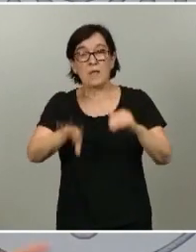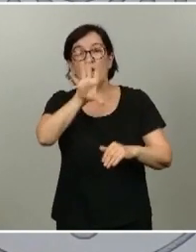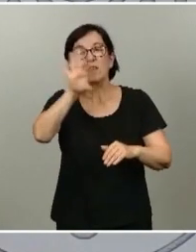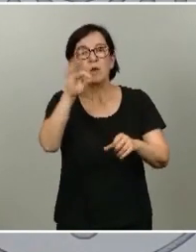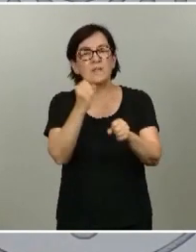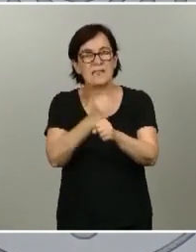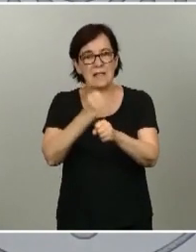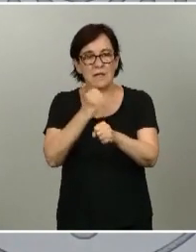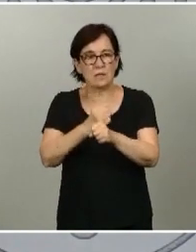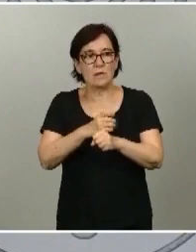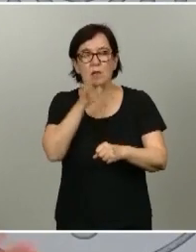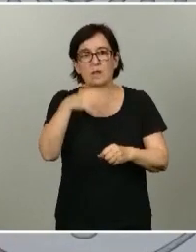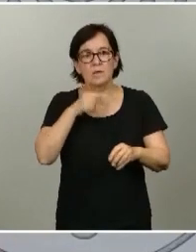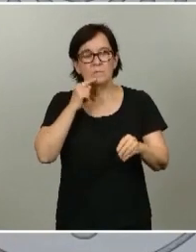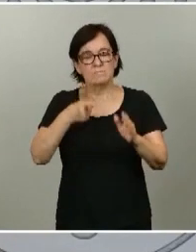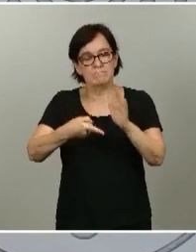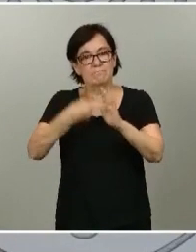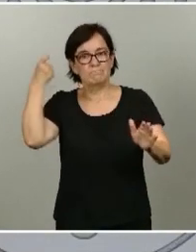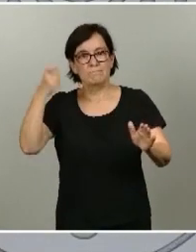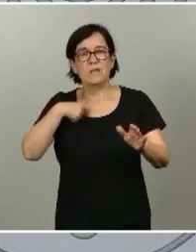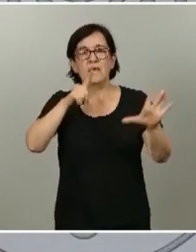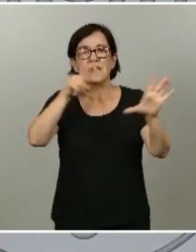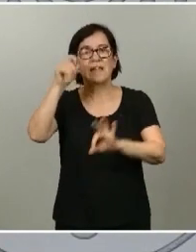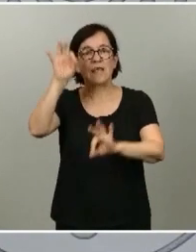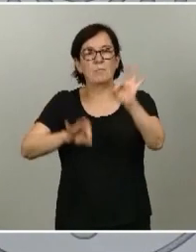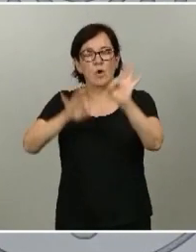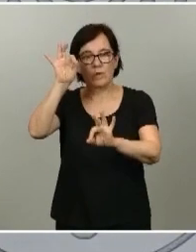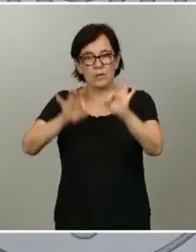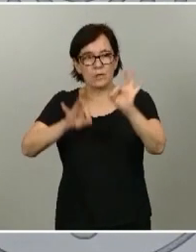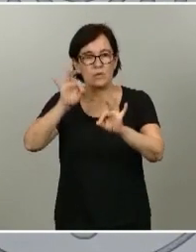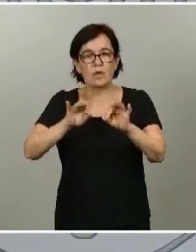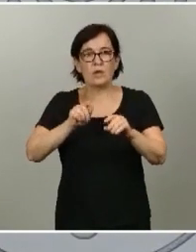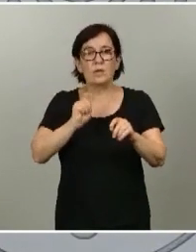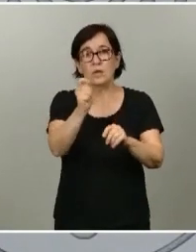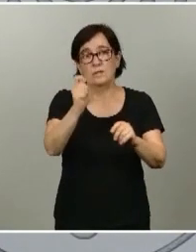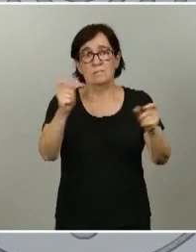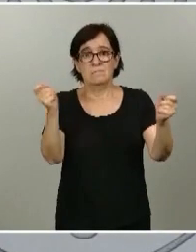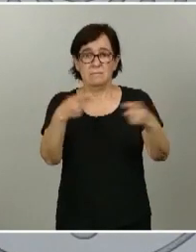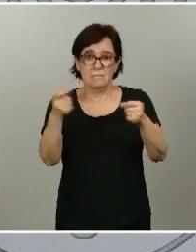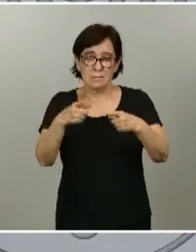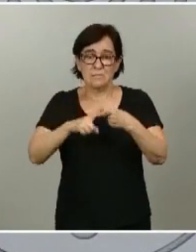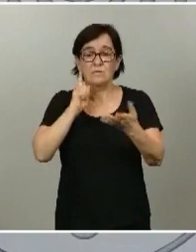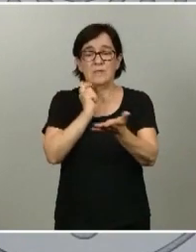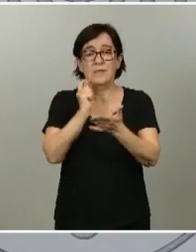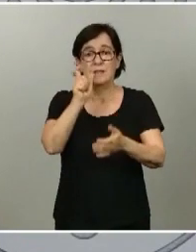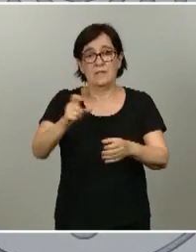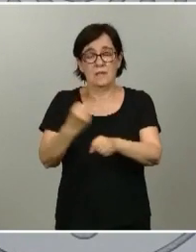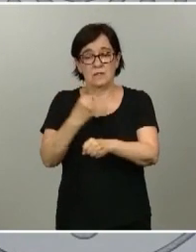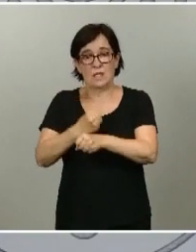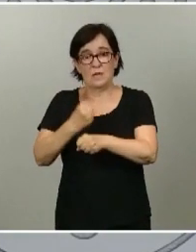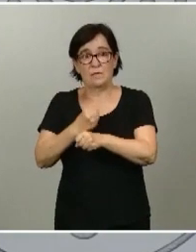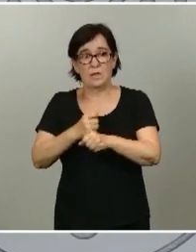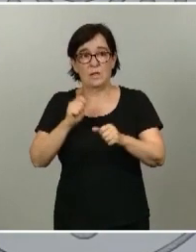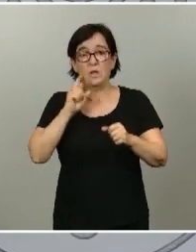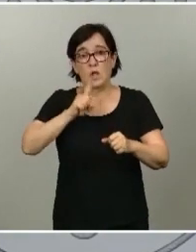tienen una exoneración del 60% de las cotizaciones sociales de los trabajadores que se activen en los meses de